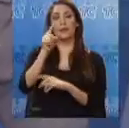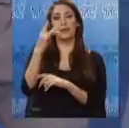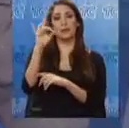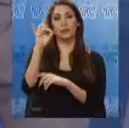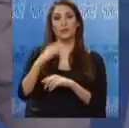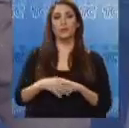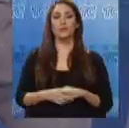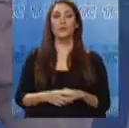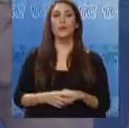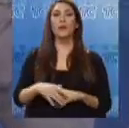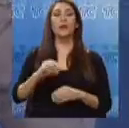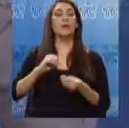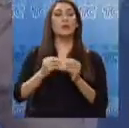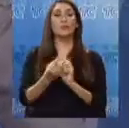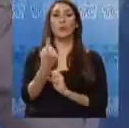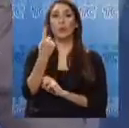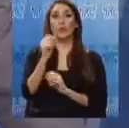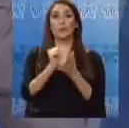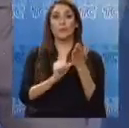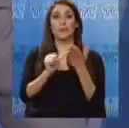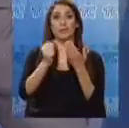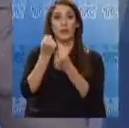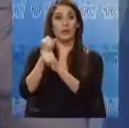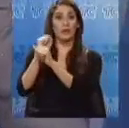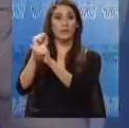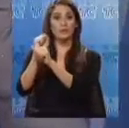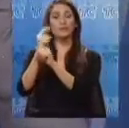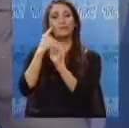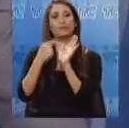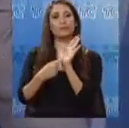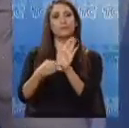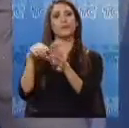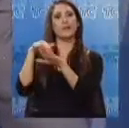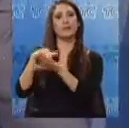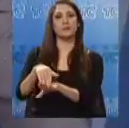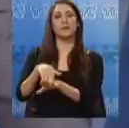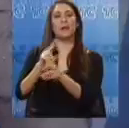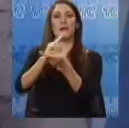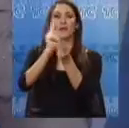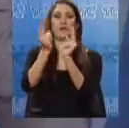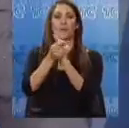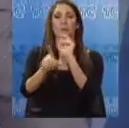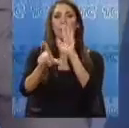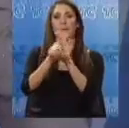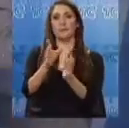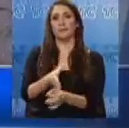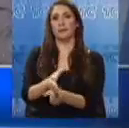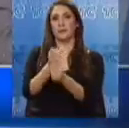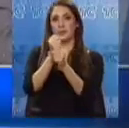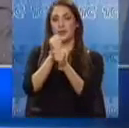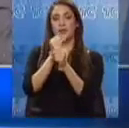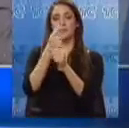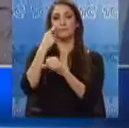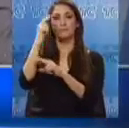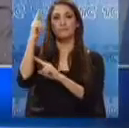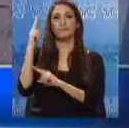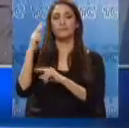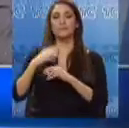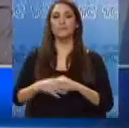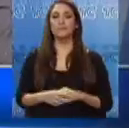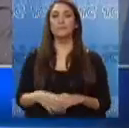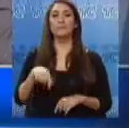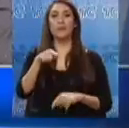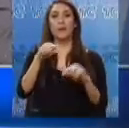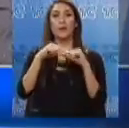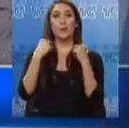El Sindicato Único de Trabajadores del Ministerio de Defensa mostró su respaldo hacia las reformas a la Ley de Seguridad Social de las Fuerzas Armadas. Esa